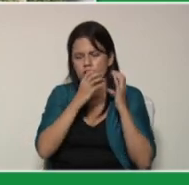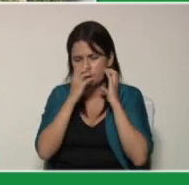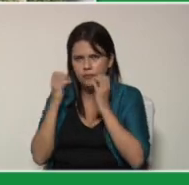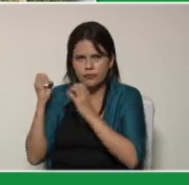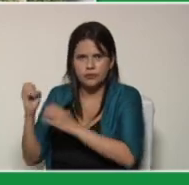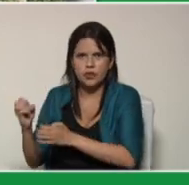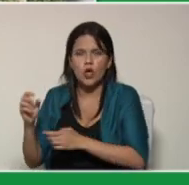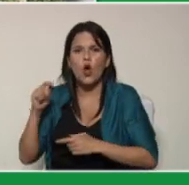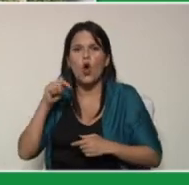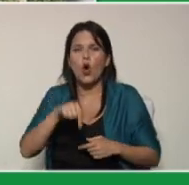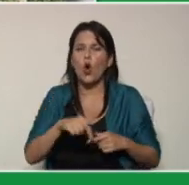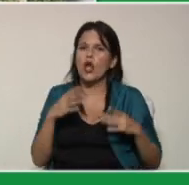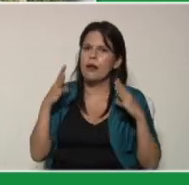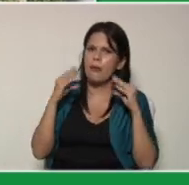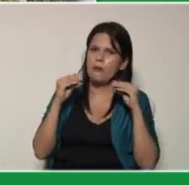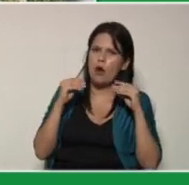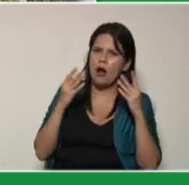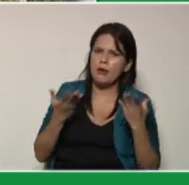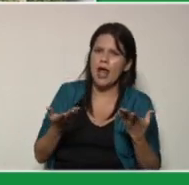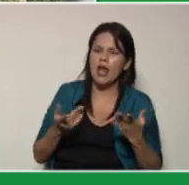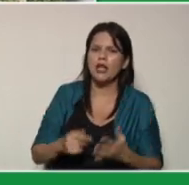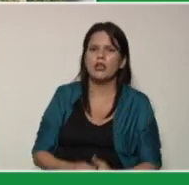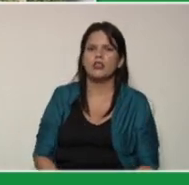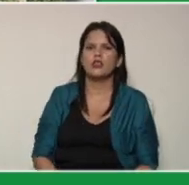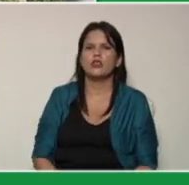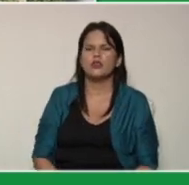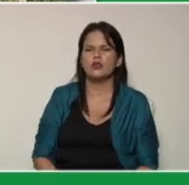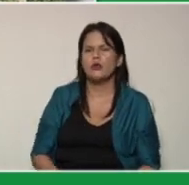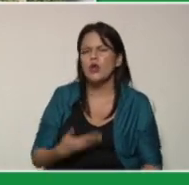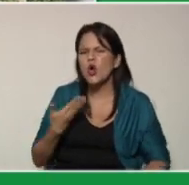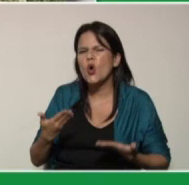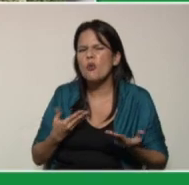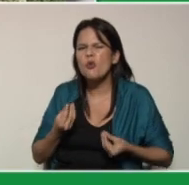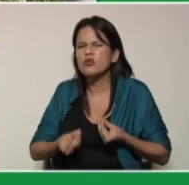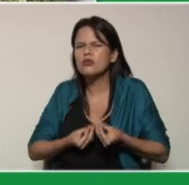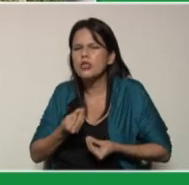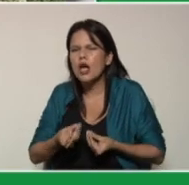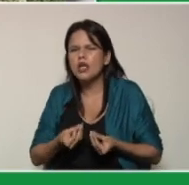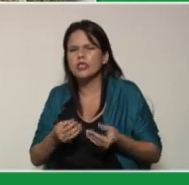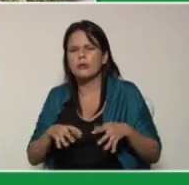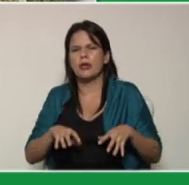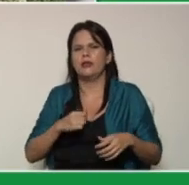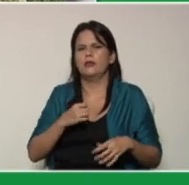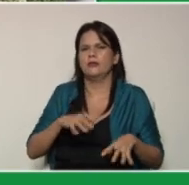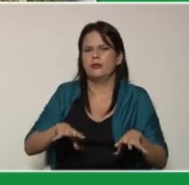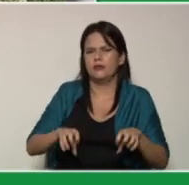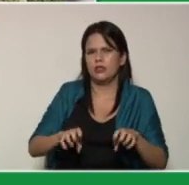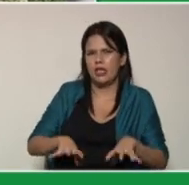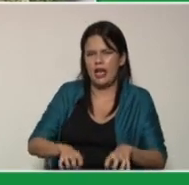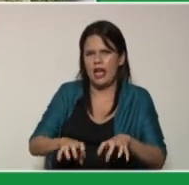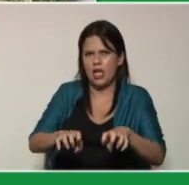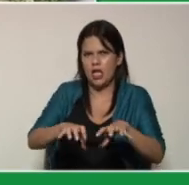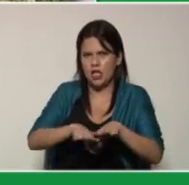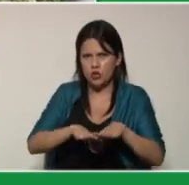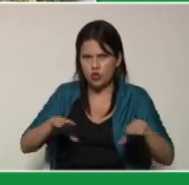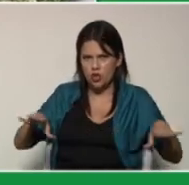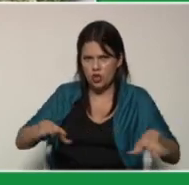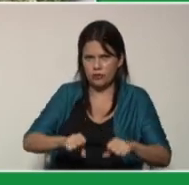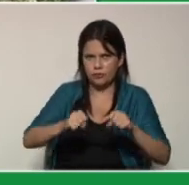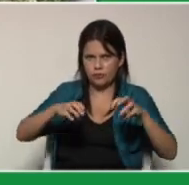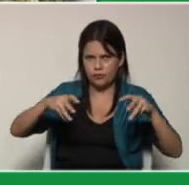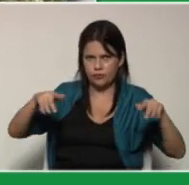le vamos a hablar sobre las técnicas y la preparación de suelo y abonos orgánicos hablemos del suelo el suelo